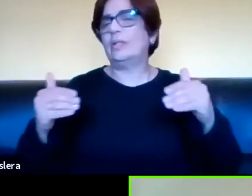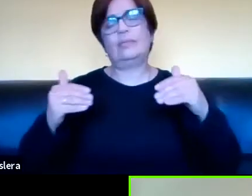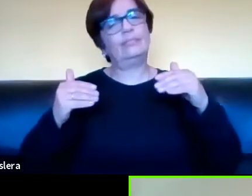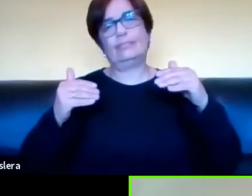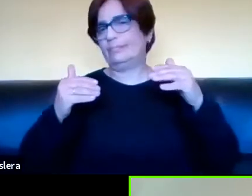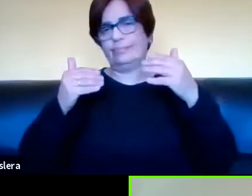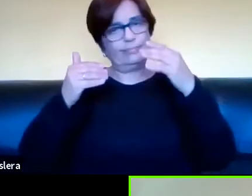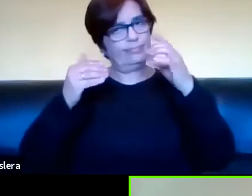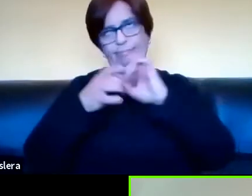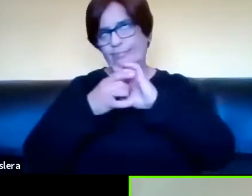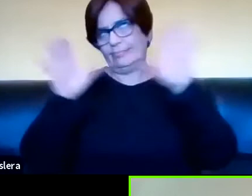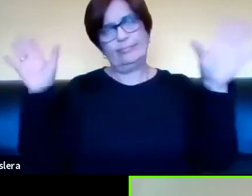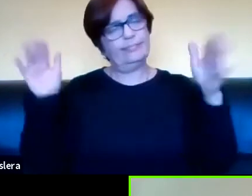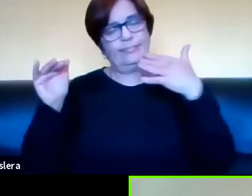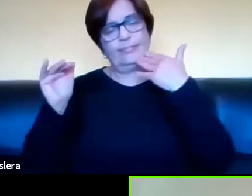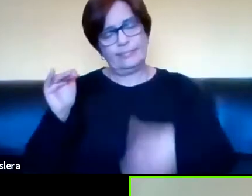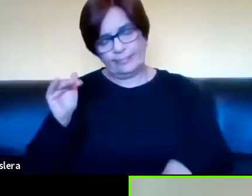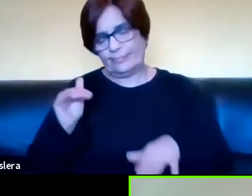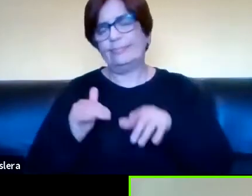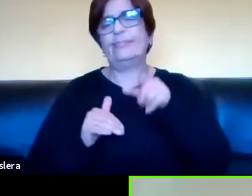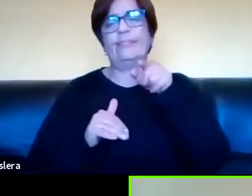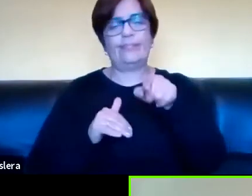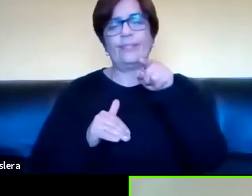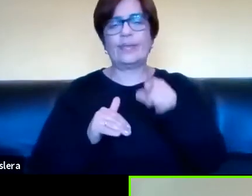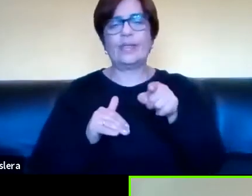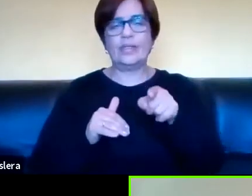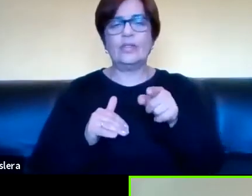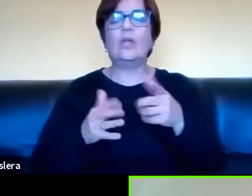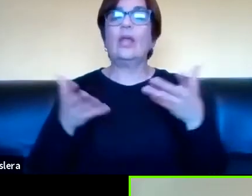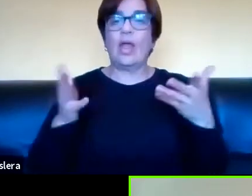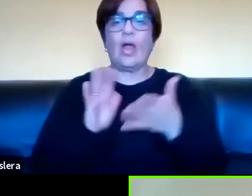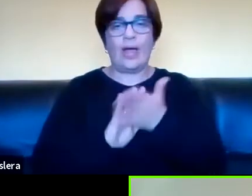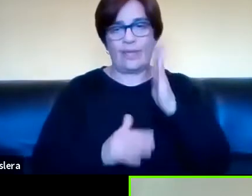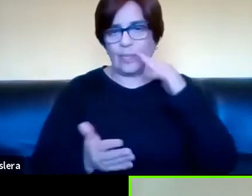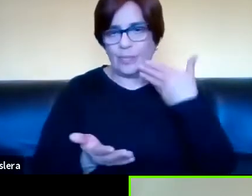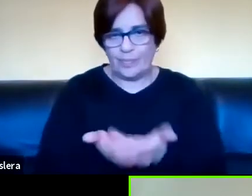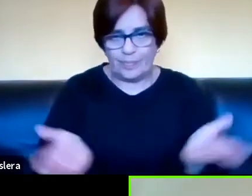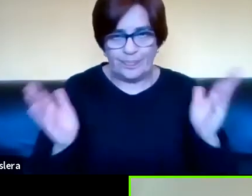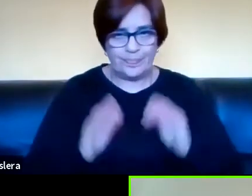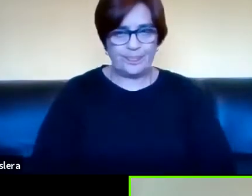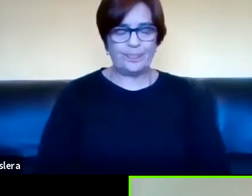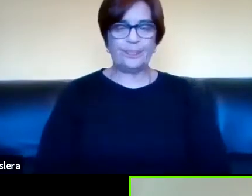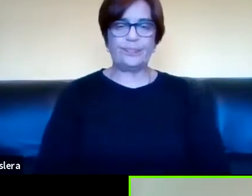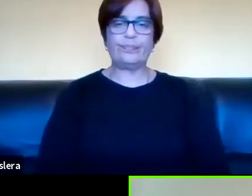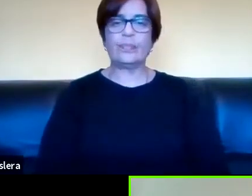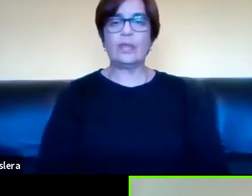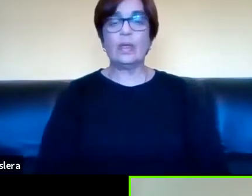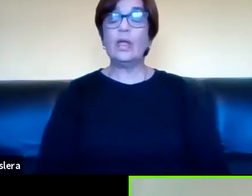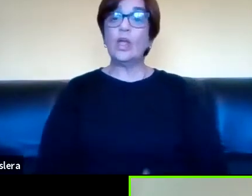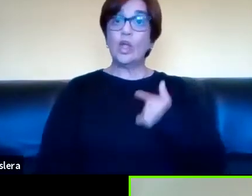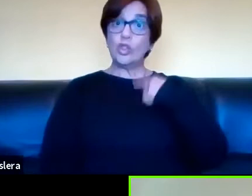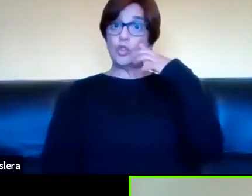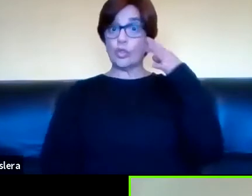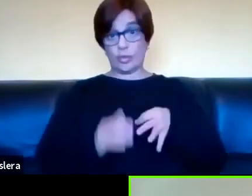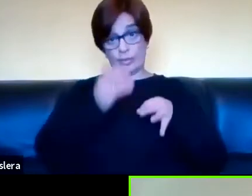y pude caminar a esto que voy a plantear ahora. Yo creo que